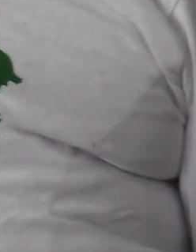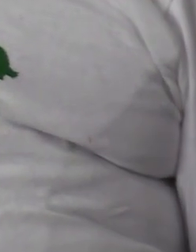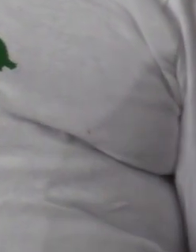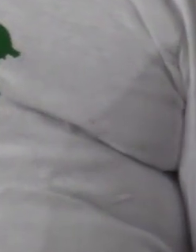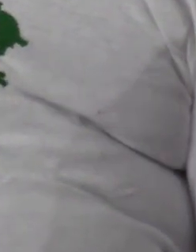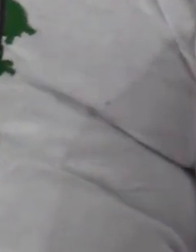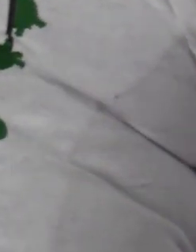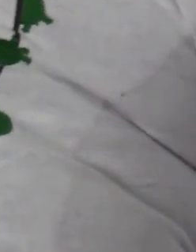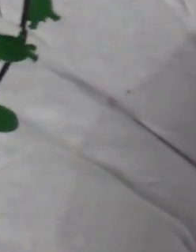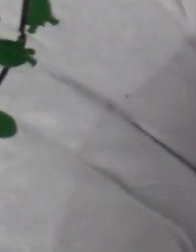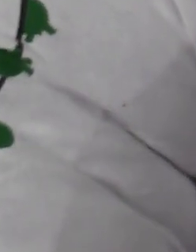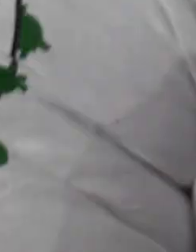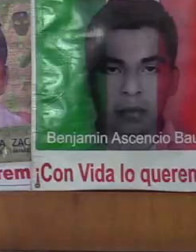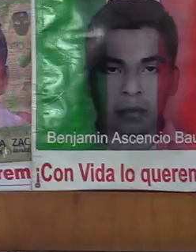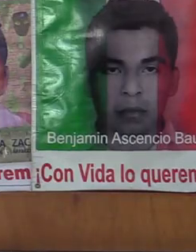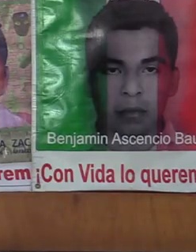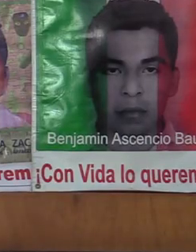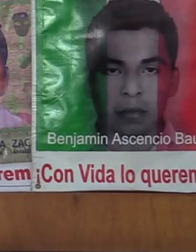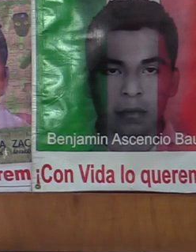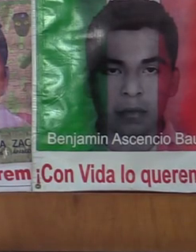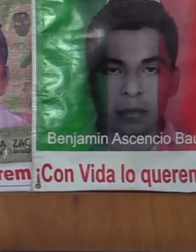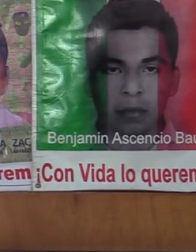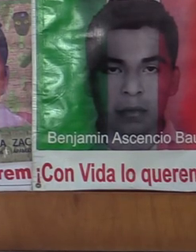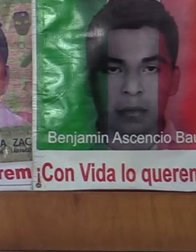para RTG Noticias, Alejandra Fierro.